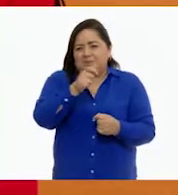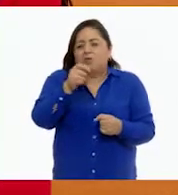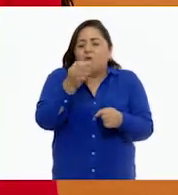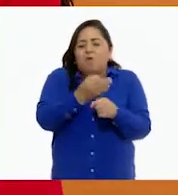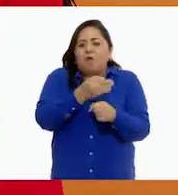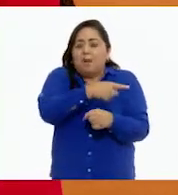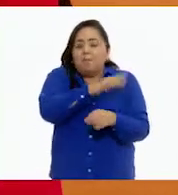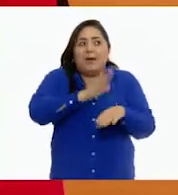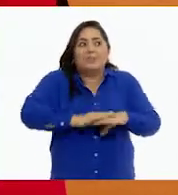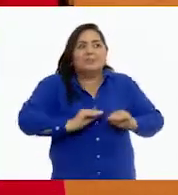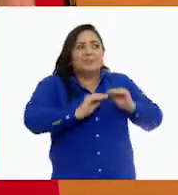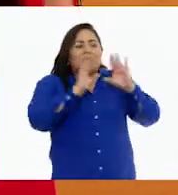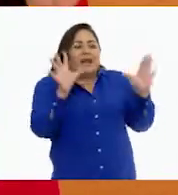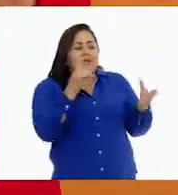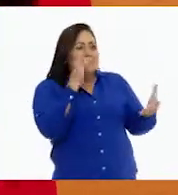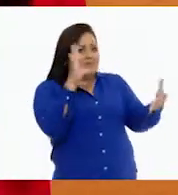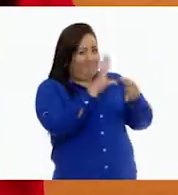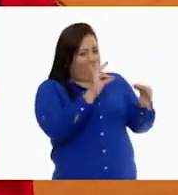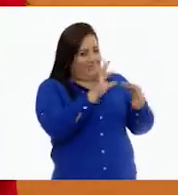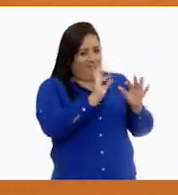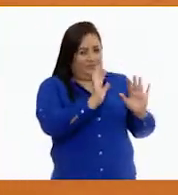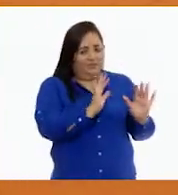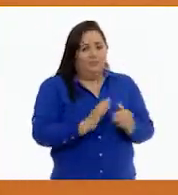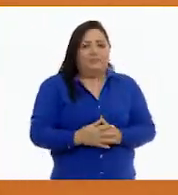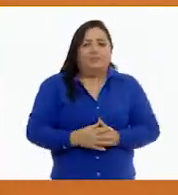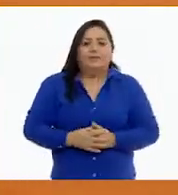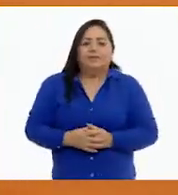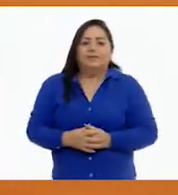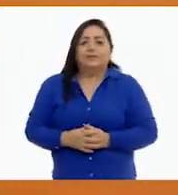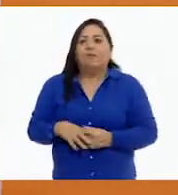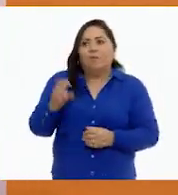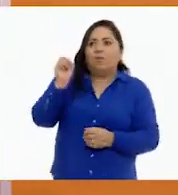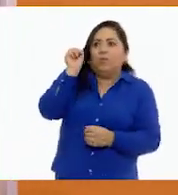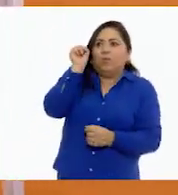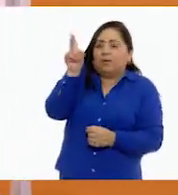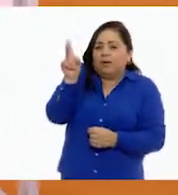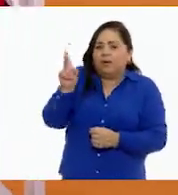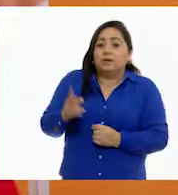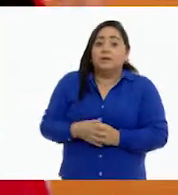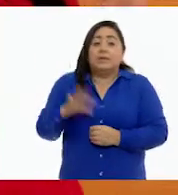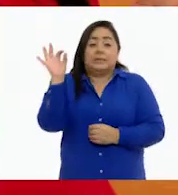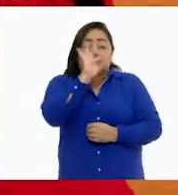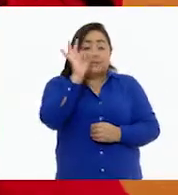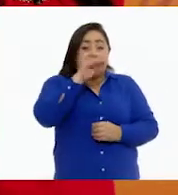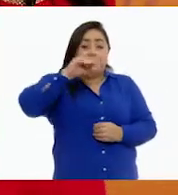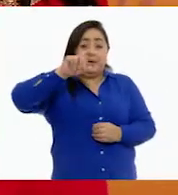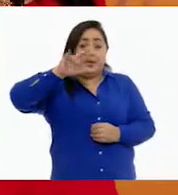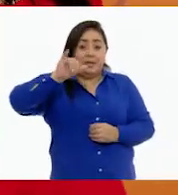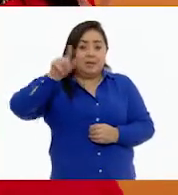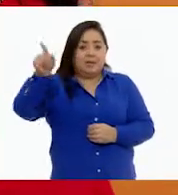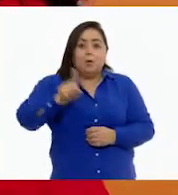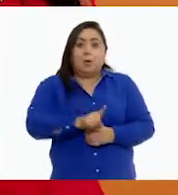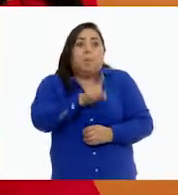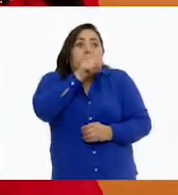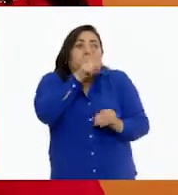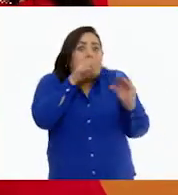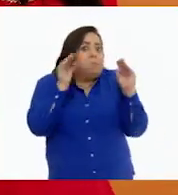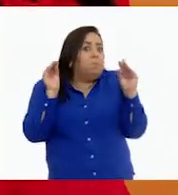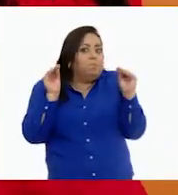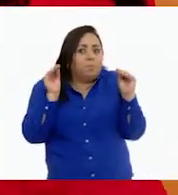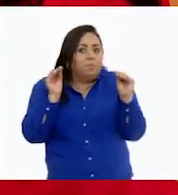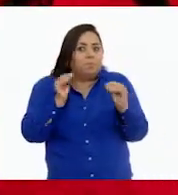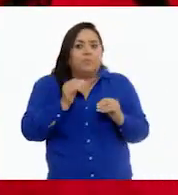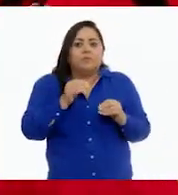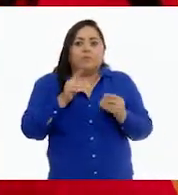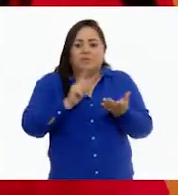que a lo mejor te quede un poquito más, más claro. Ok. Si María se queda callada en